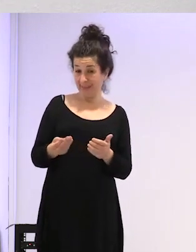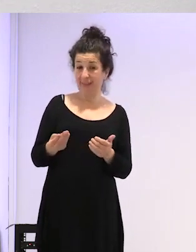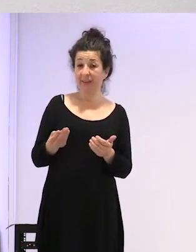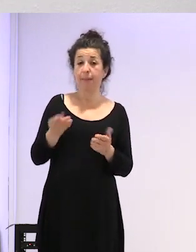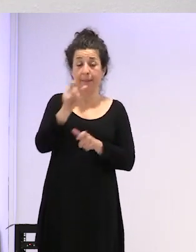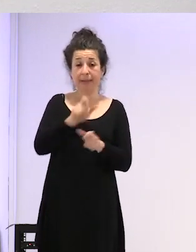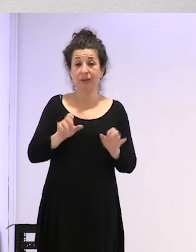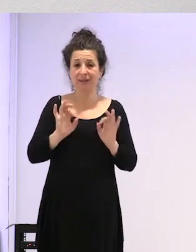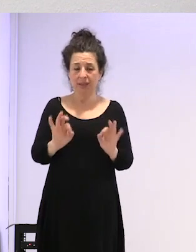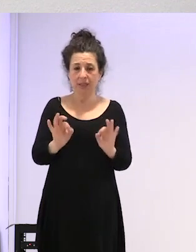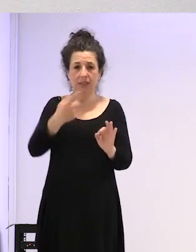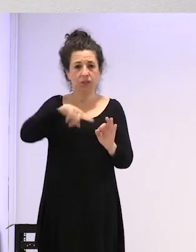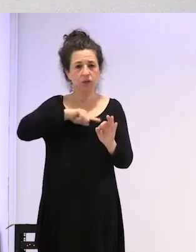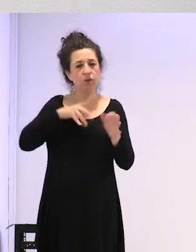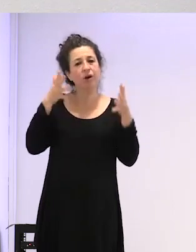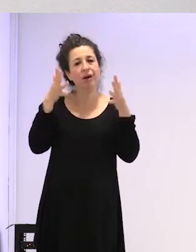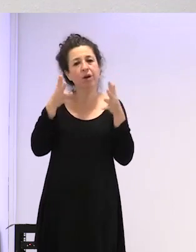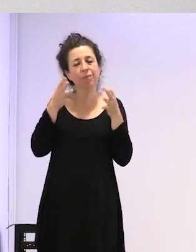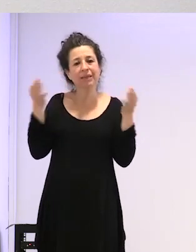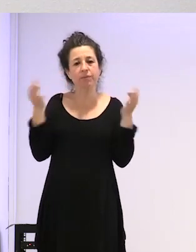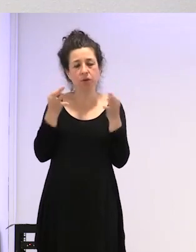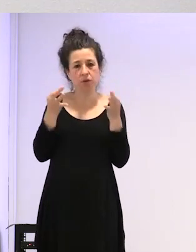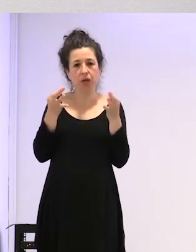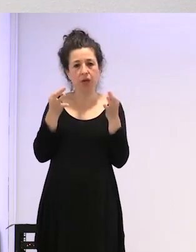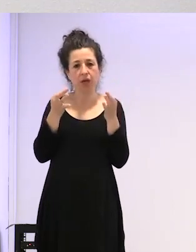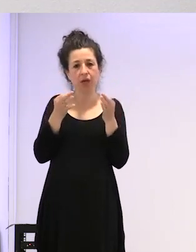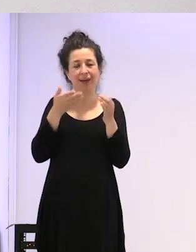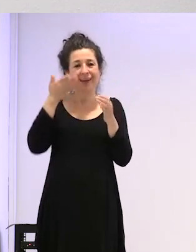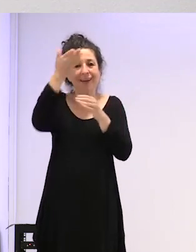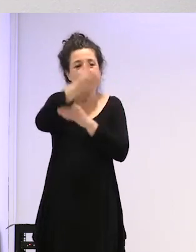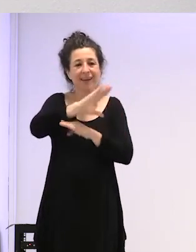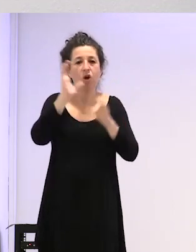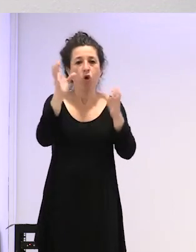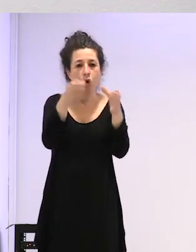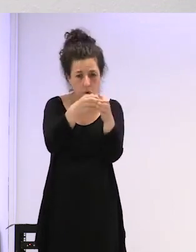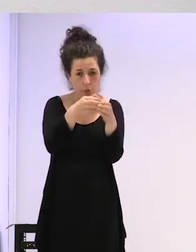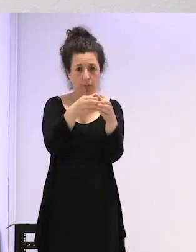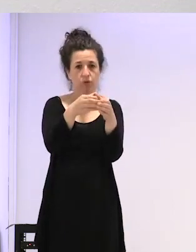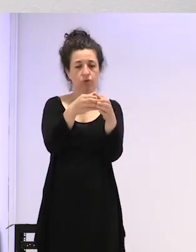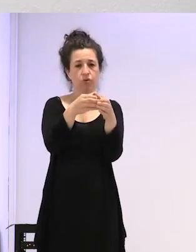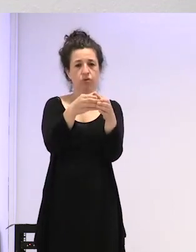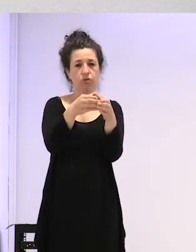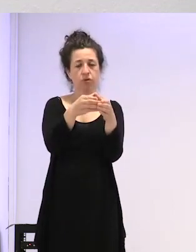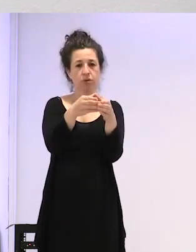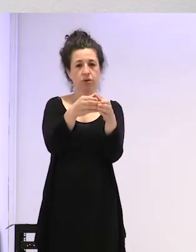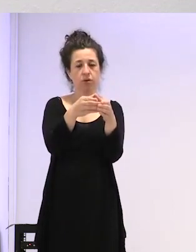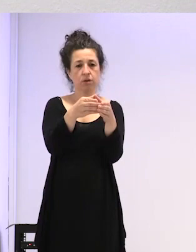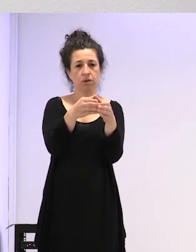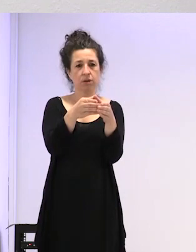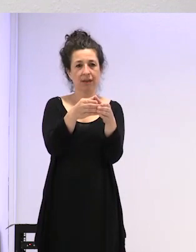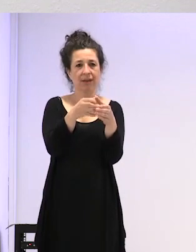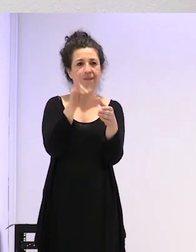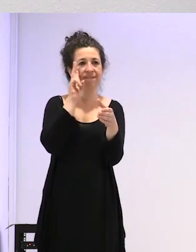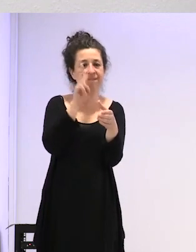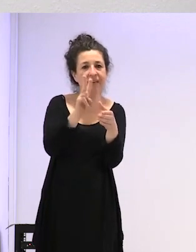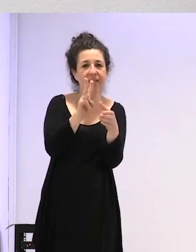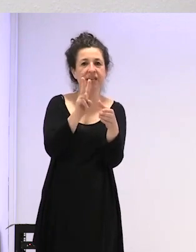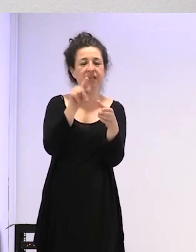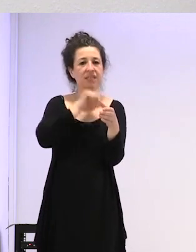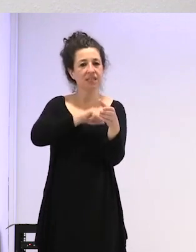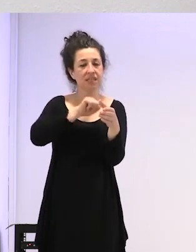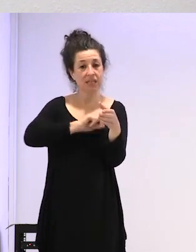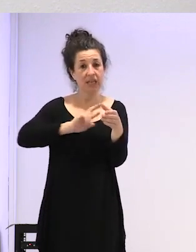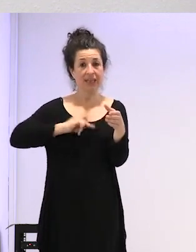recomendamos asistir a grupos de personas que viven lo trans de otra manera o